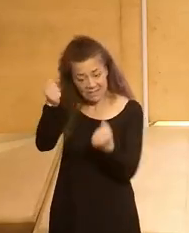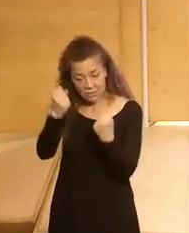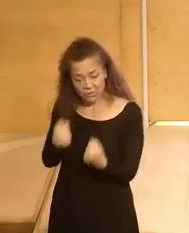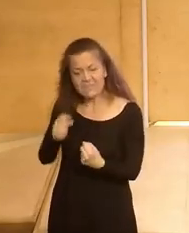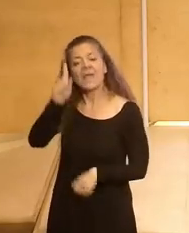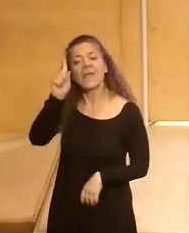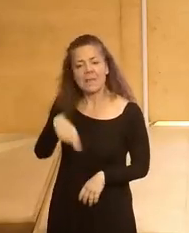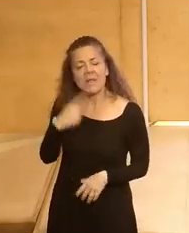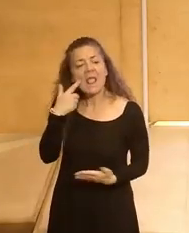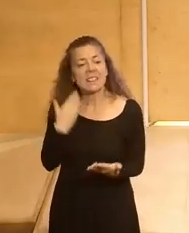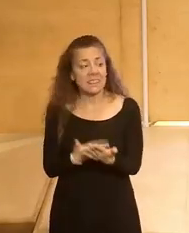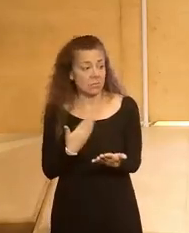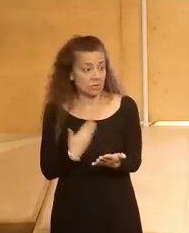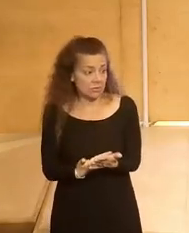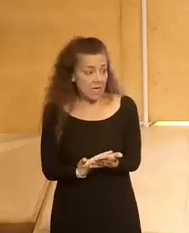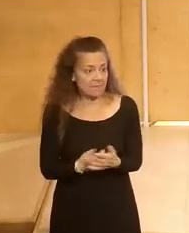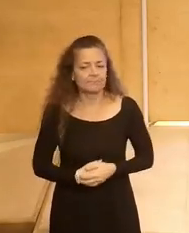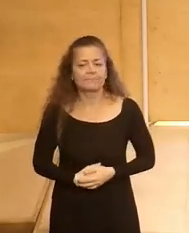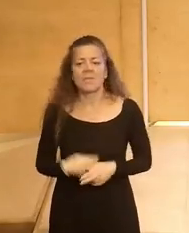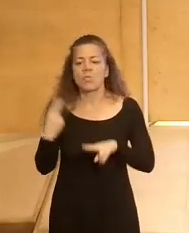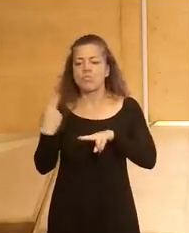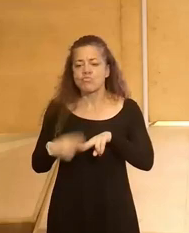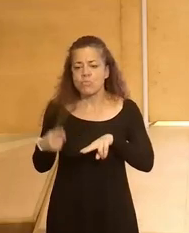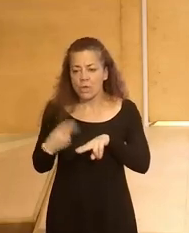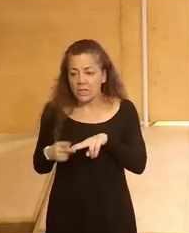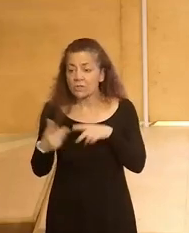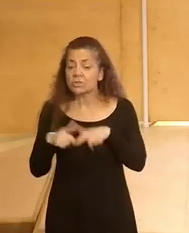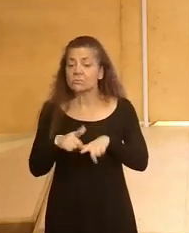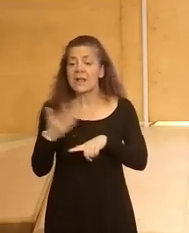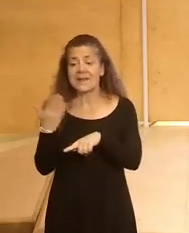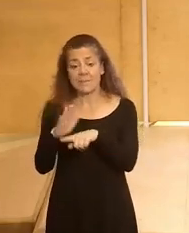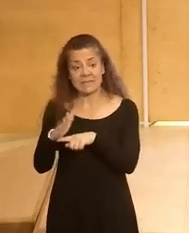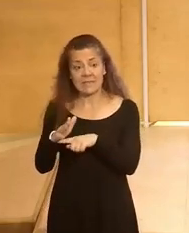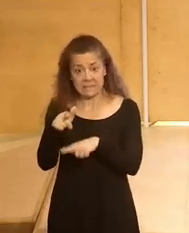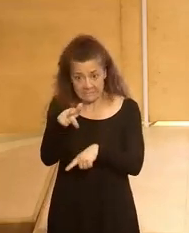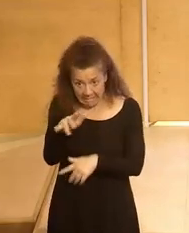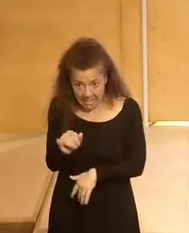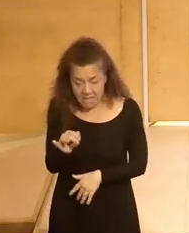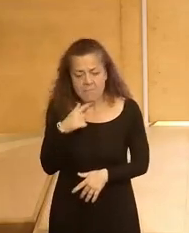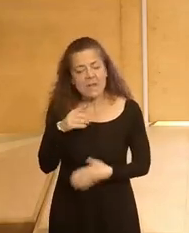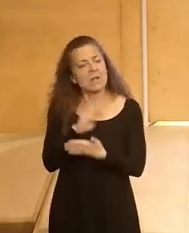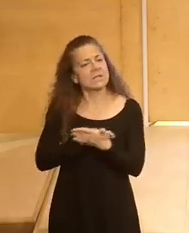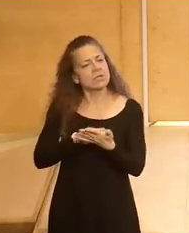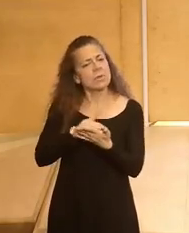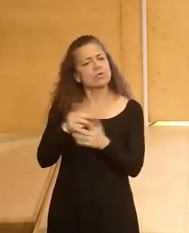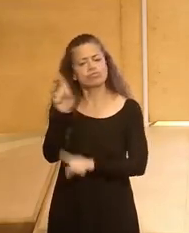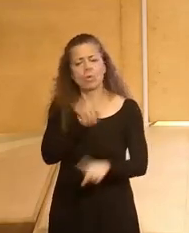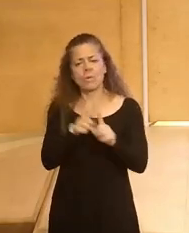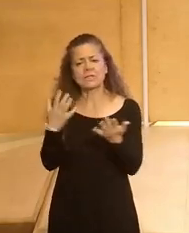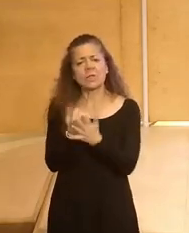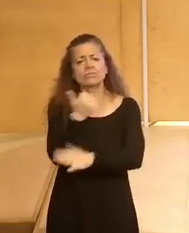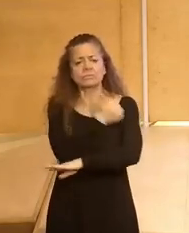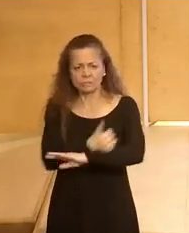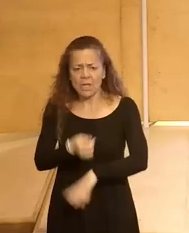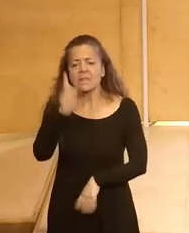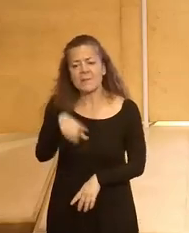y, por otra parte, demostrar a los políticos, a los representantes que están ahí para resolver los problemas de toda la ciudadanía que también